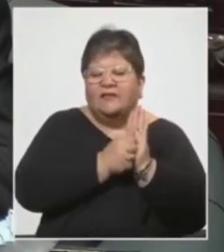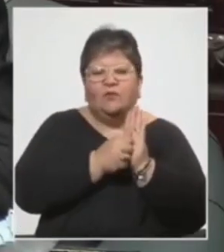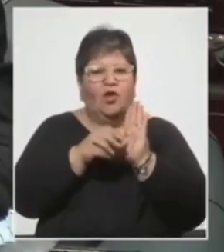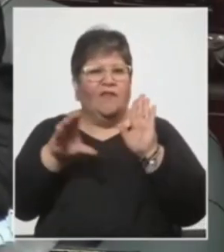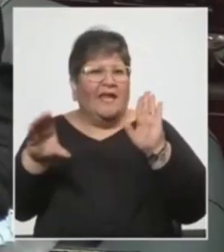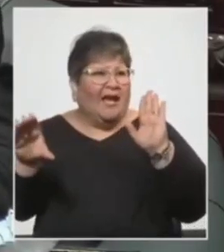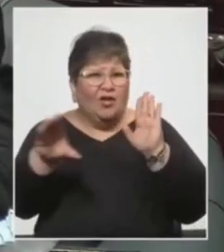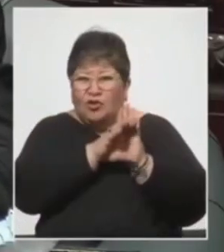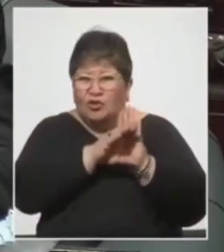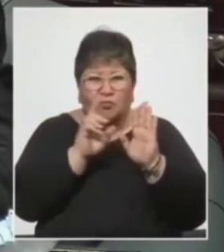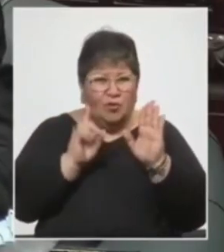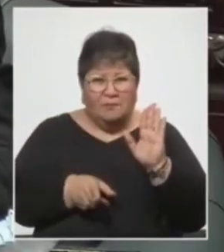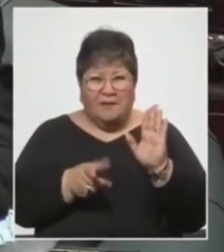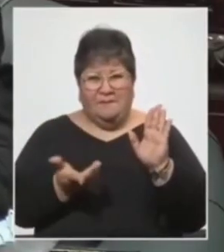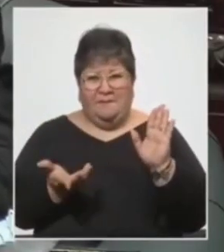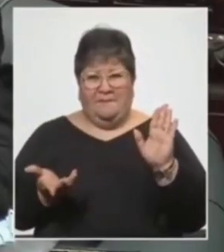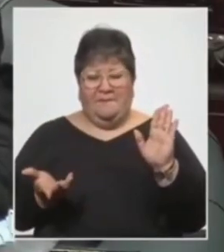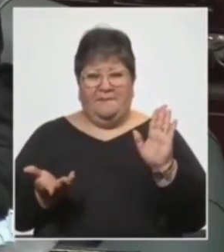Constitución.